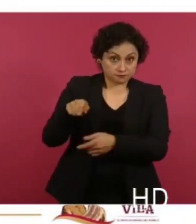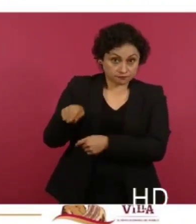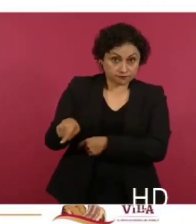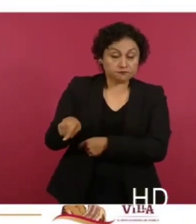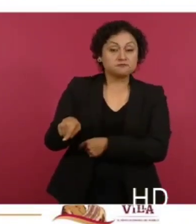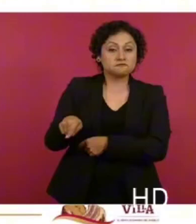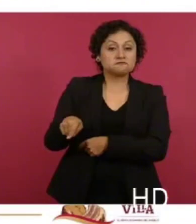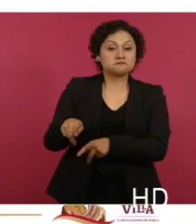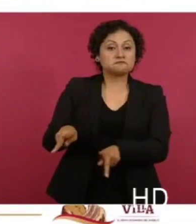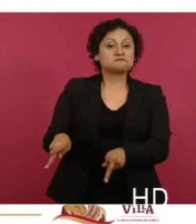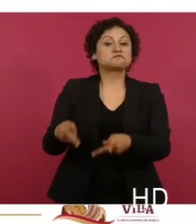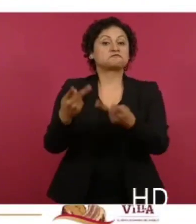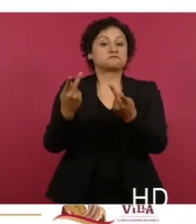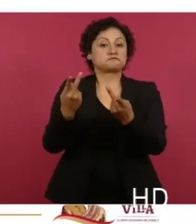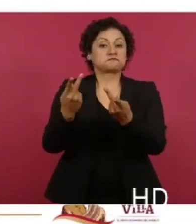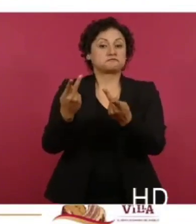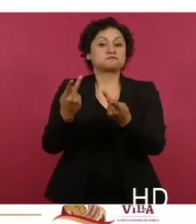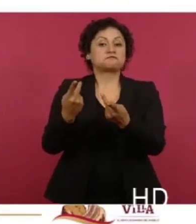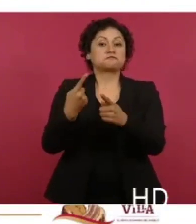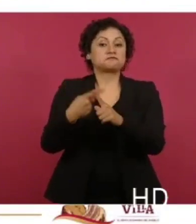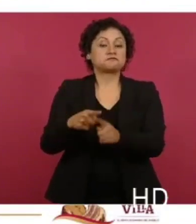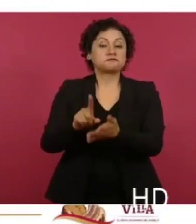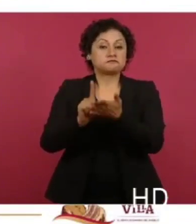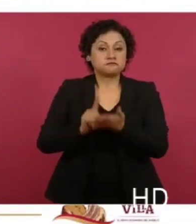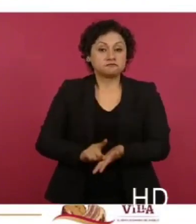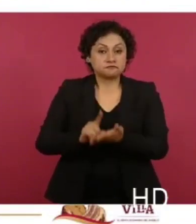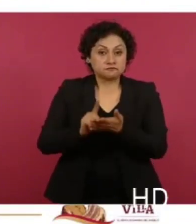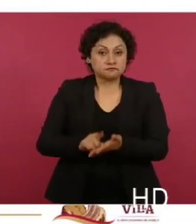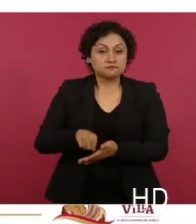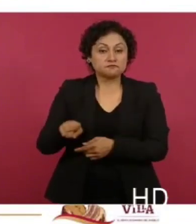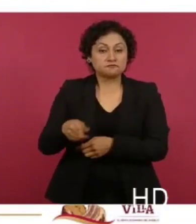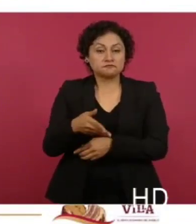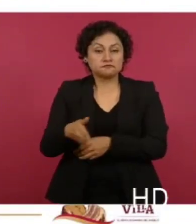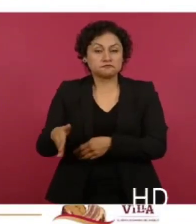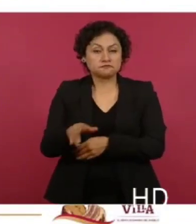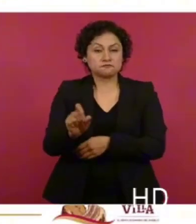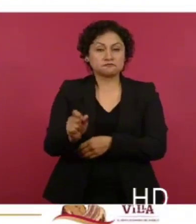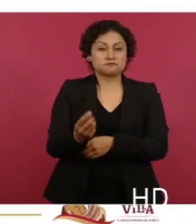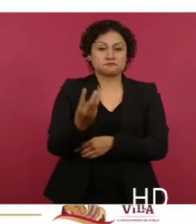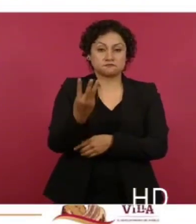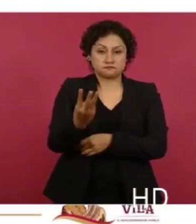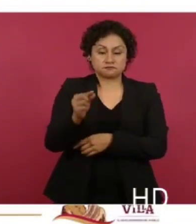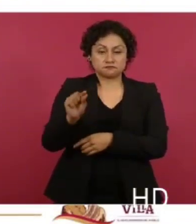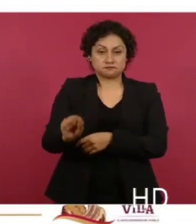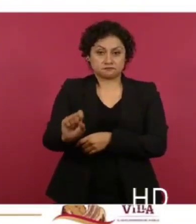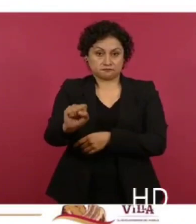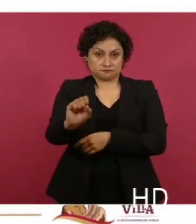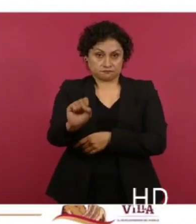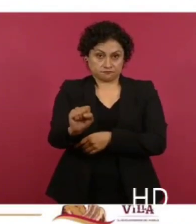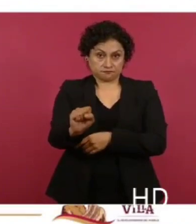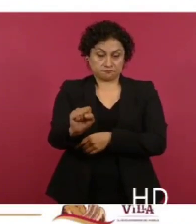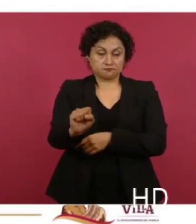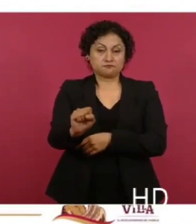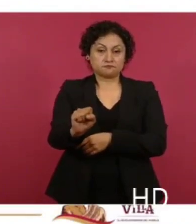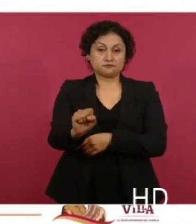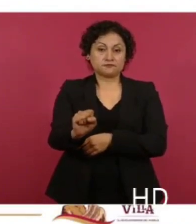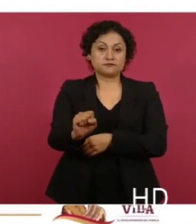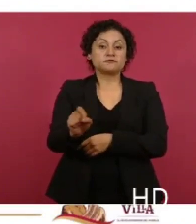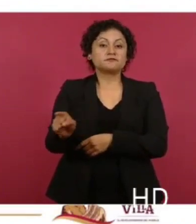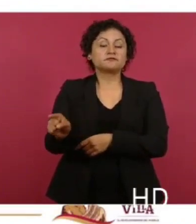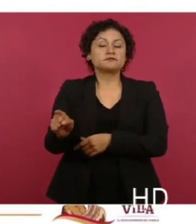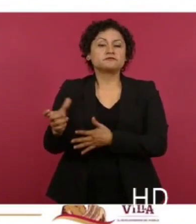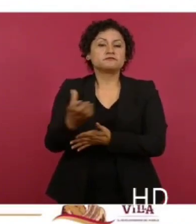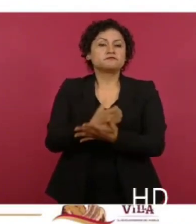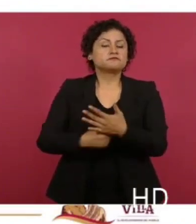en donde pudo adquirirse un litro de gasolina premium en un promedio de 23 pesos con 60 centavos y solamente con una